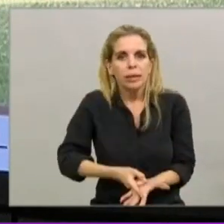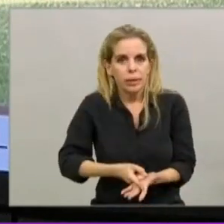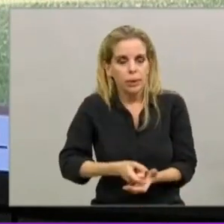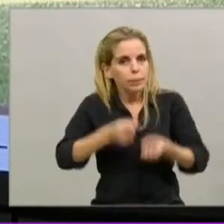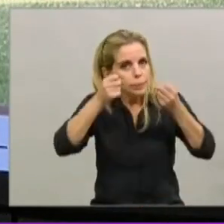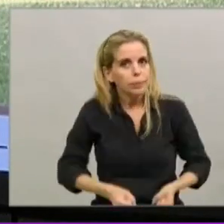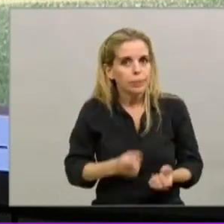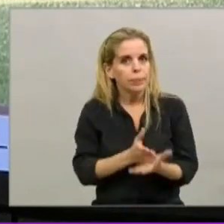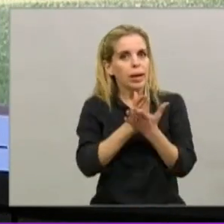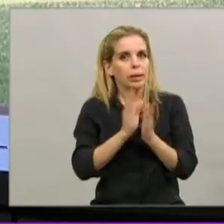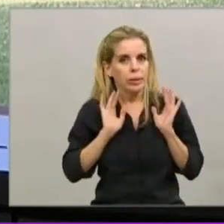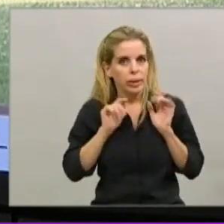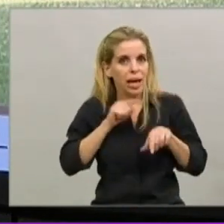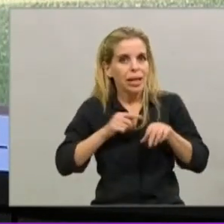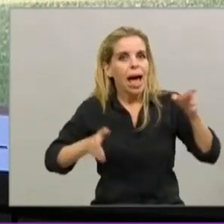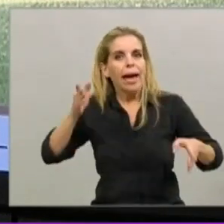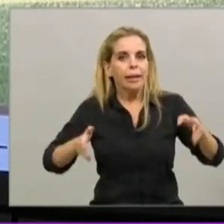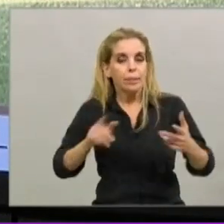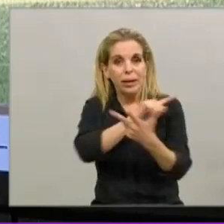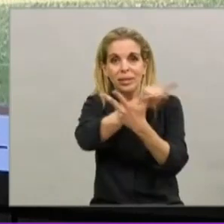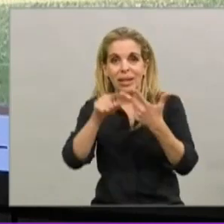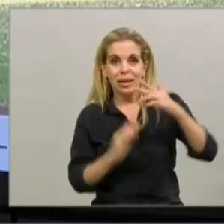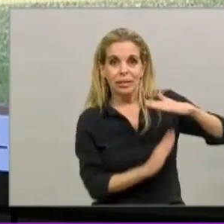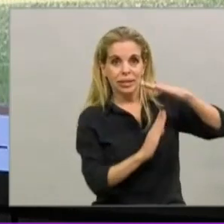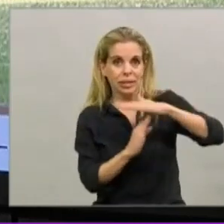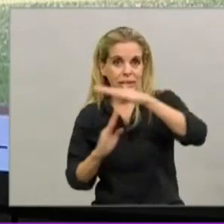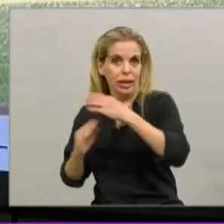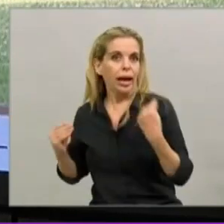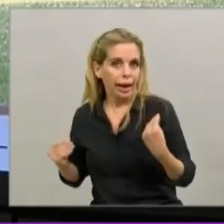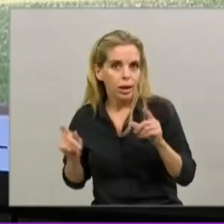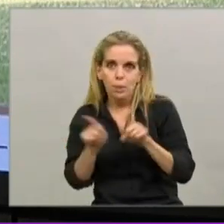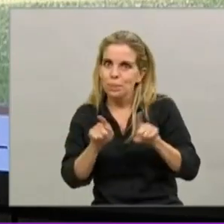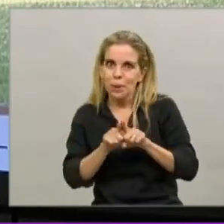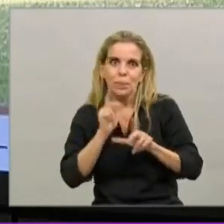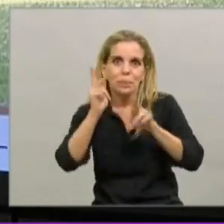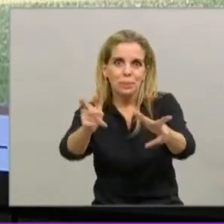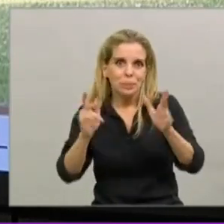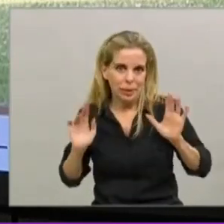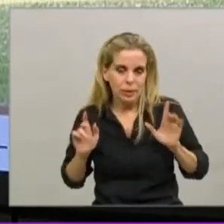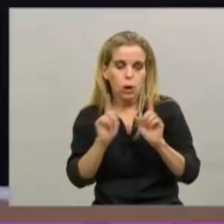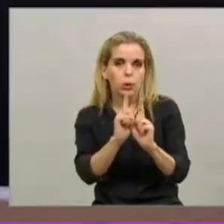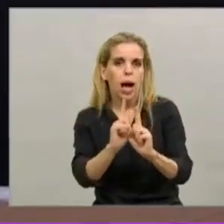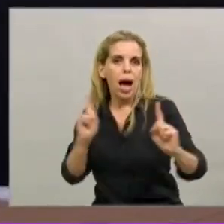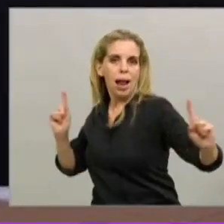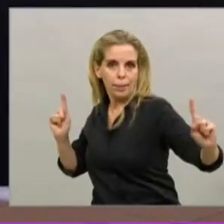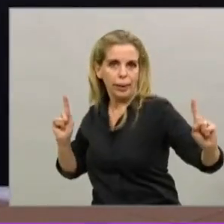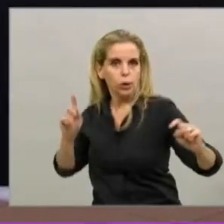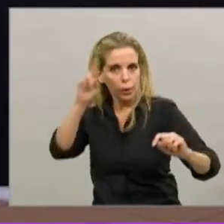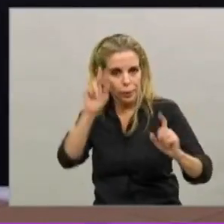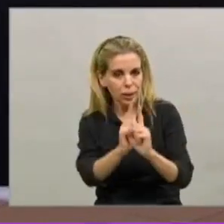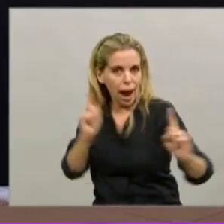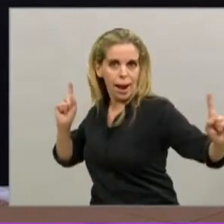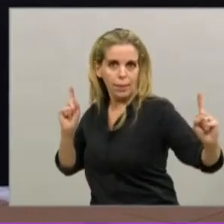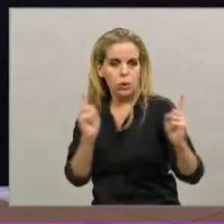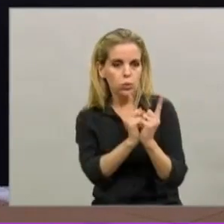La estrategia en esta etapa tiene 3 pilares. Por un lado, las restricciones, lo que se llama ampliar el distanciamiento, la restricción al contacto personal,